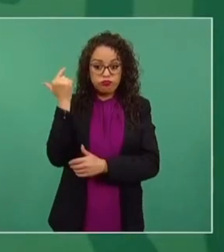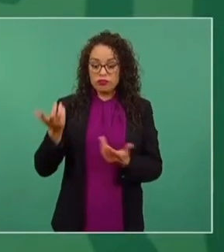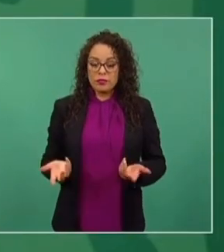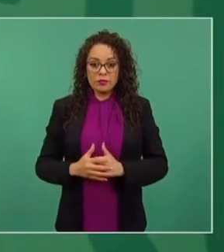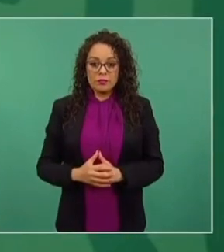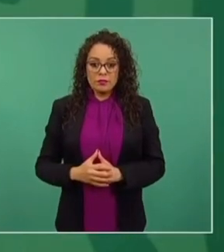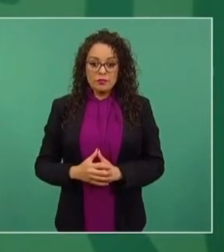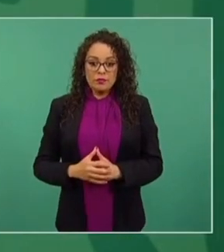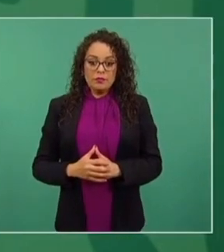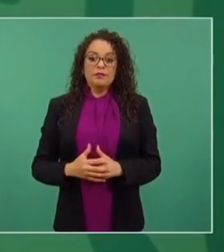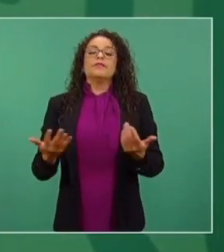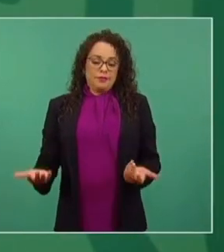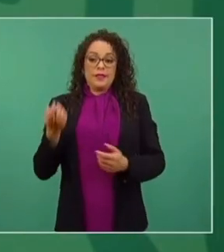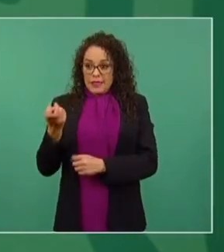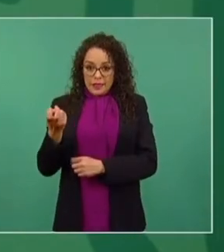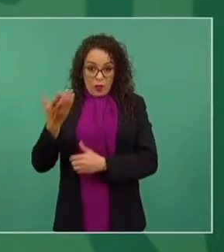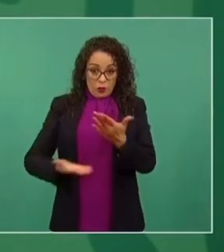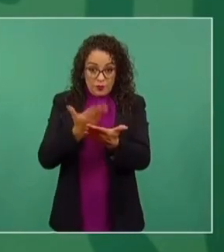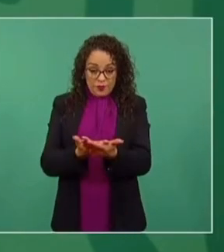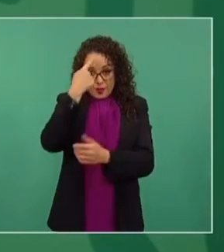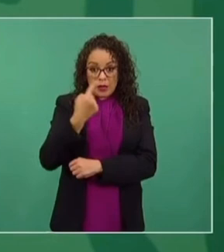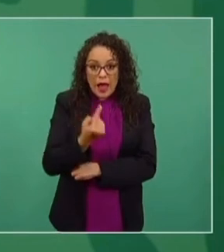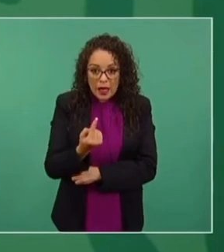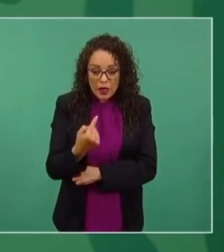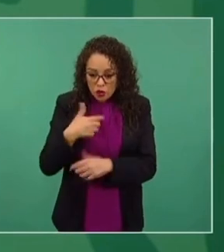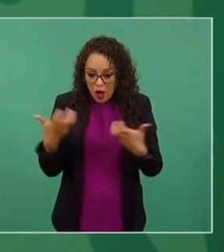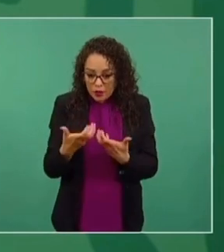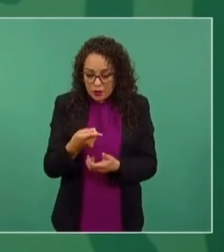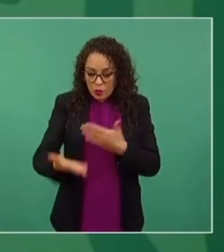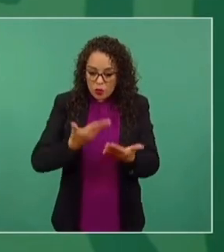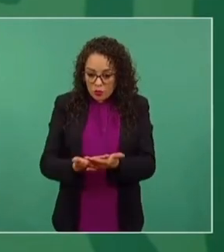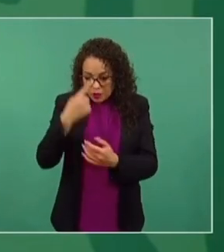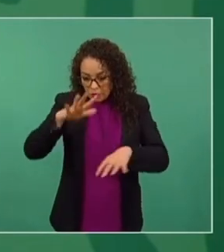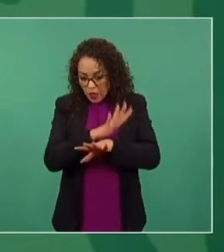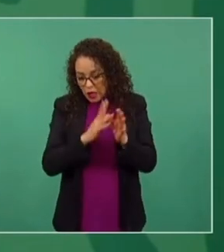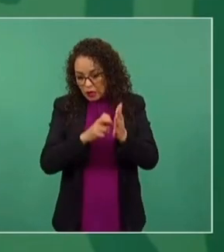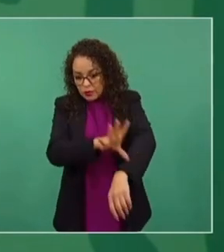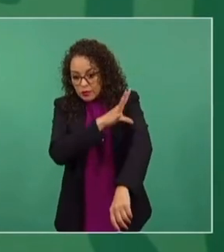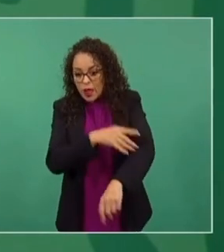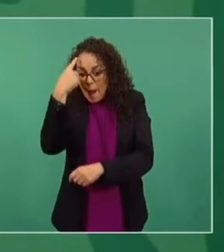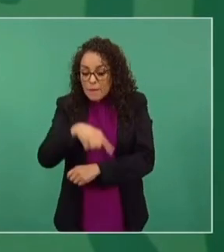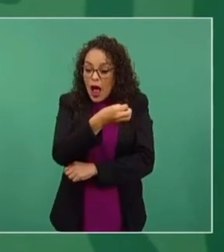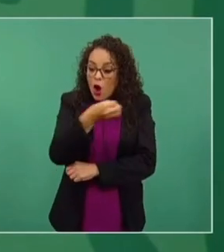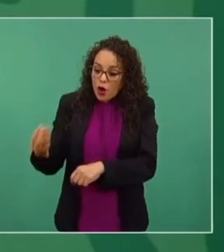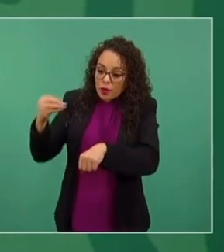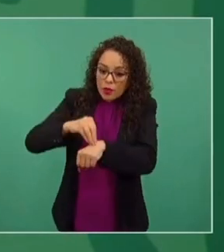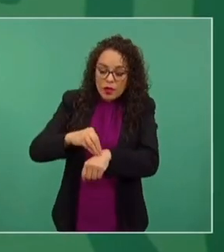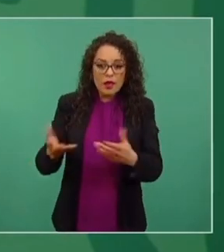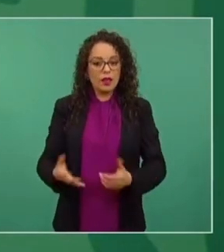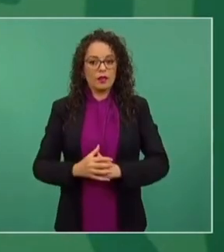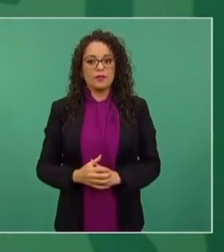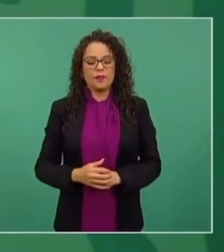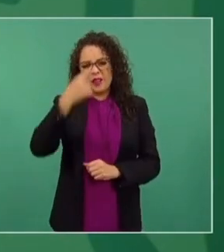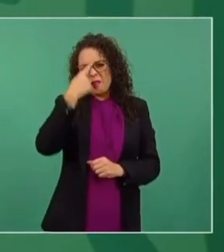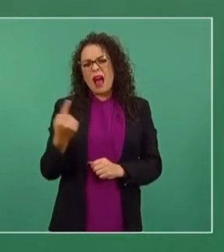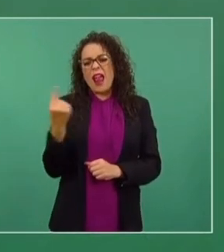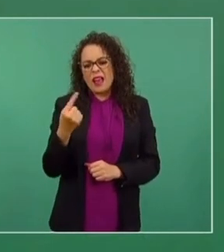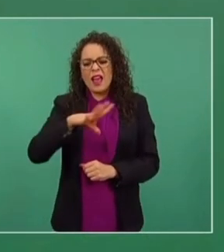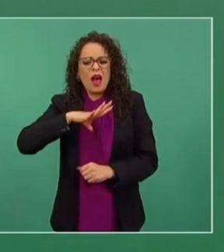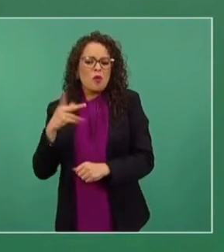Entonces, ¿para qué es la iniciativa? Para poner orden. Entre otras cosas, la política se inventó